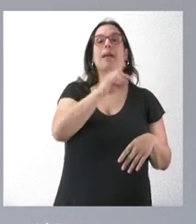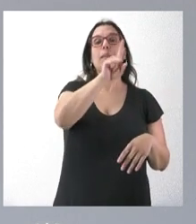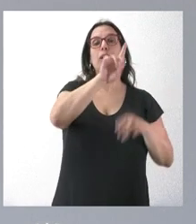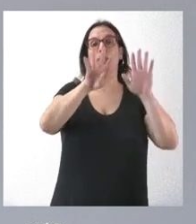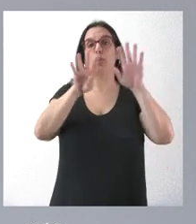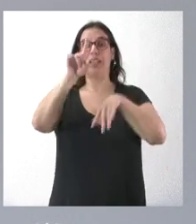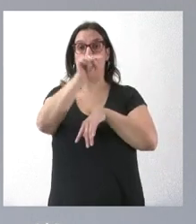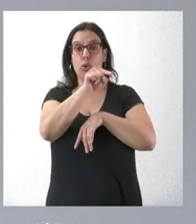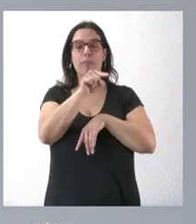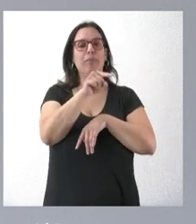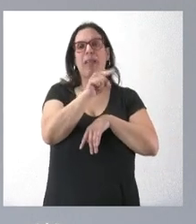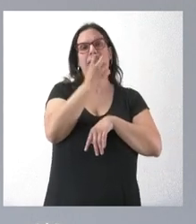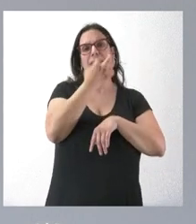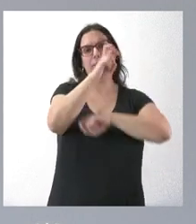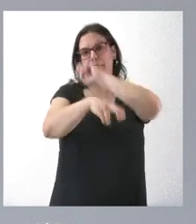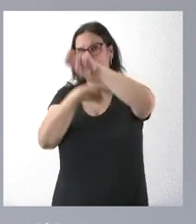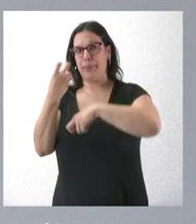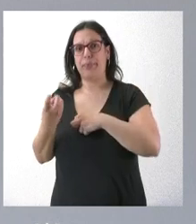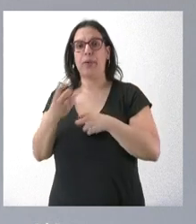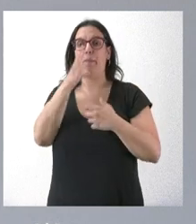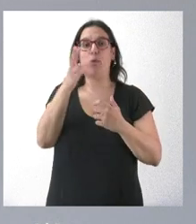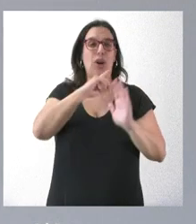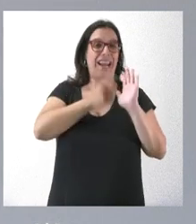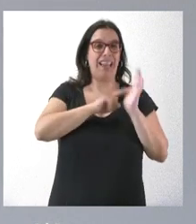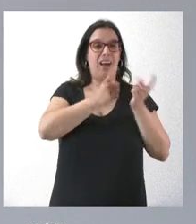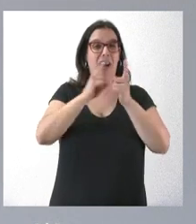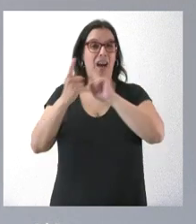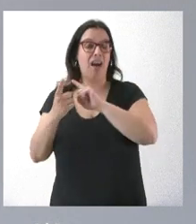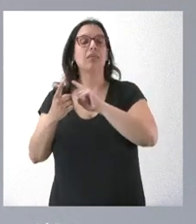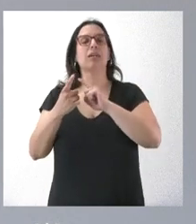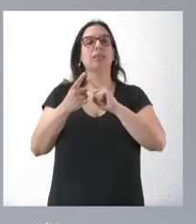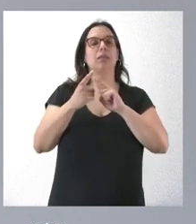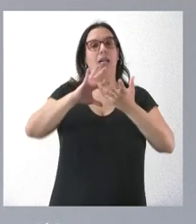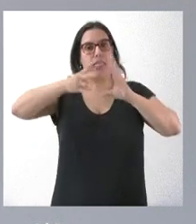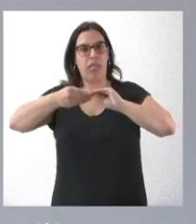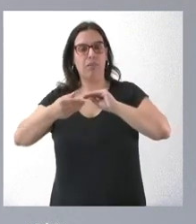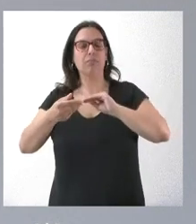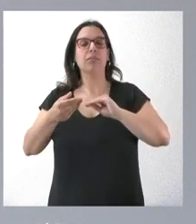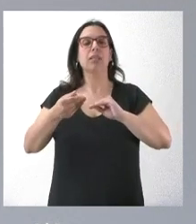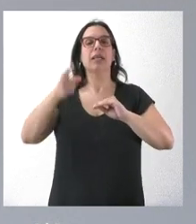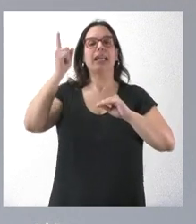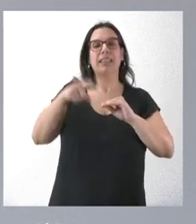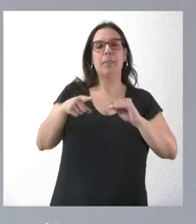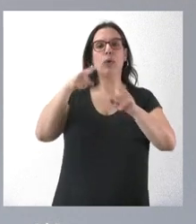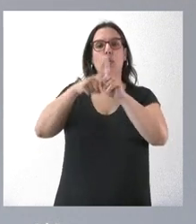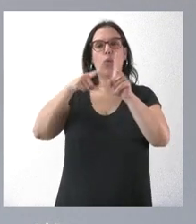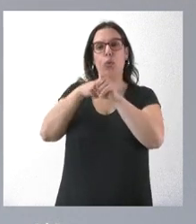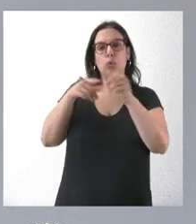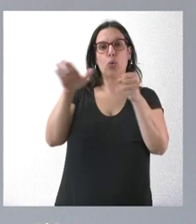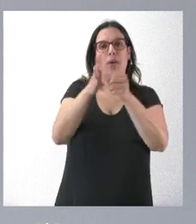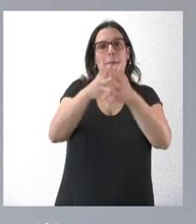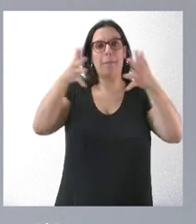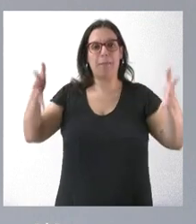que es necesario su modificación por cambios legislativos posteriores que ha habido, por extender el cambio de uso a otras diferentes